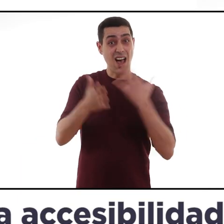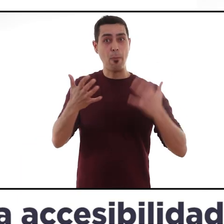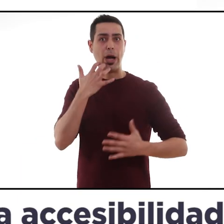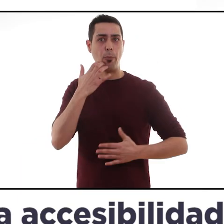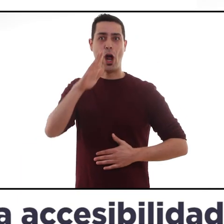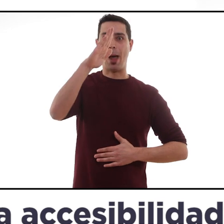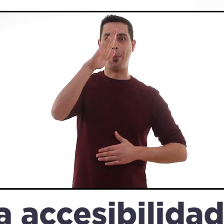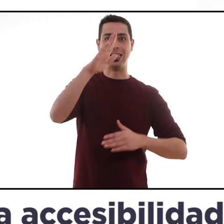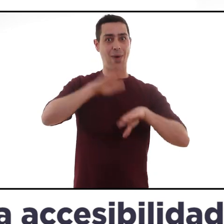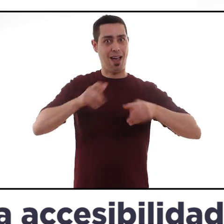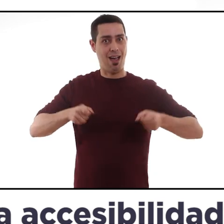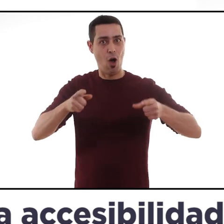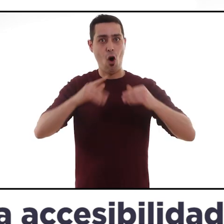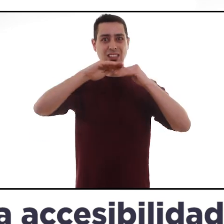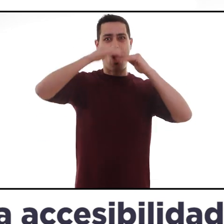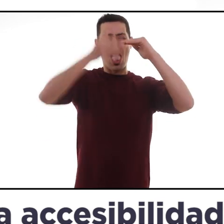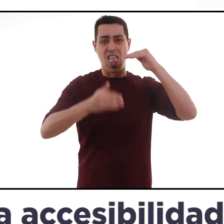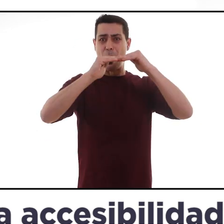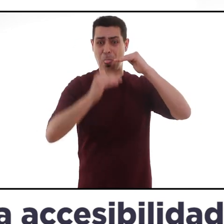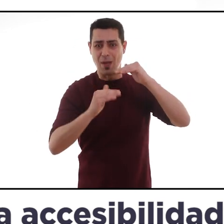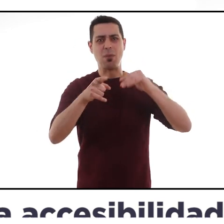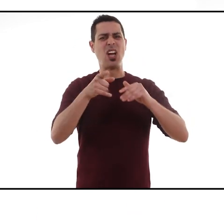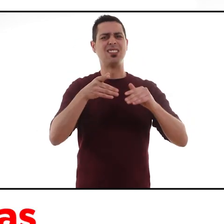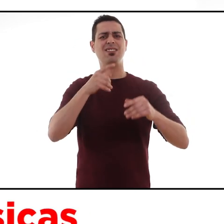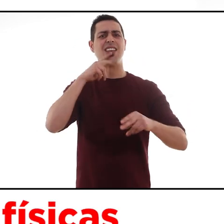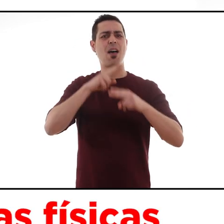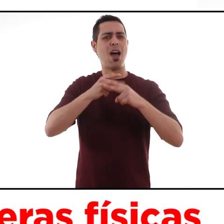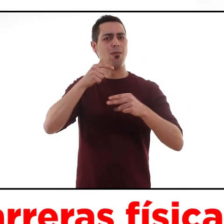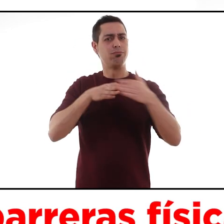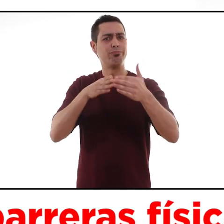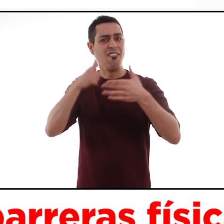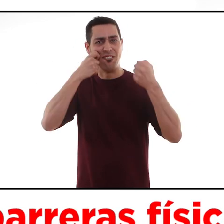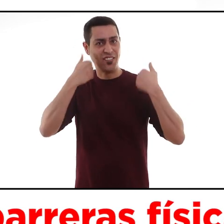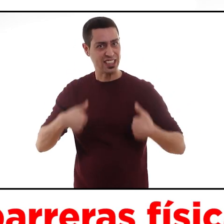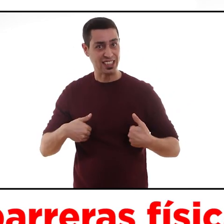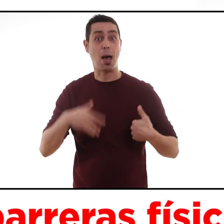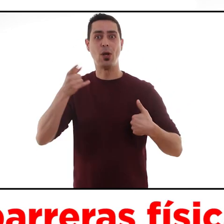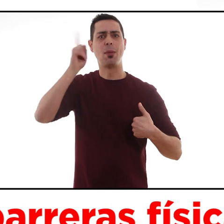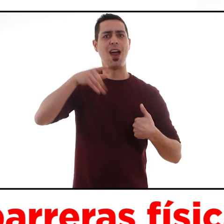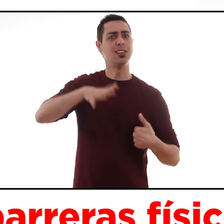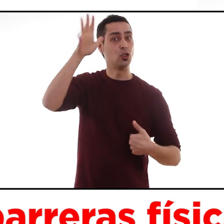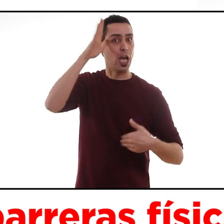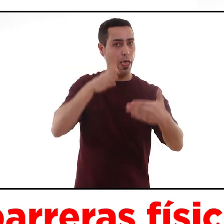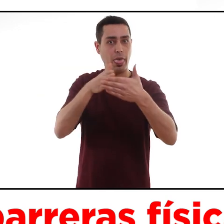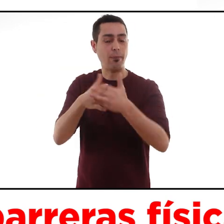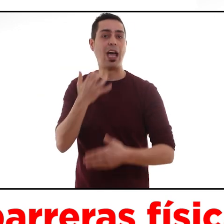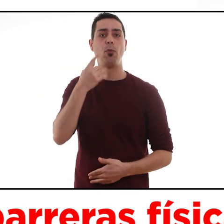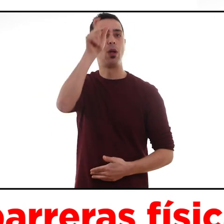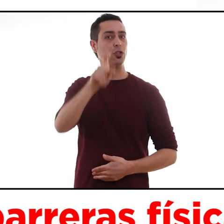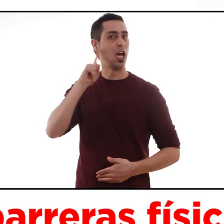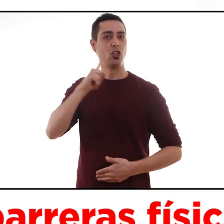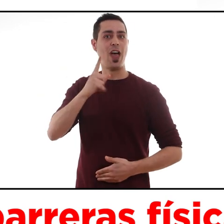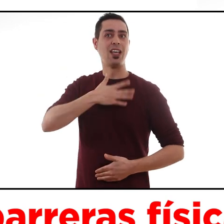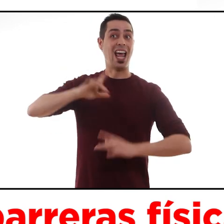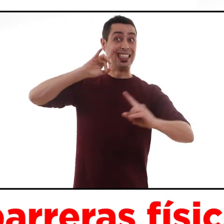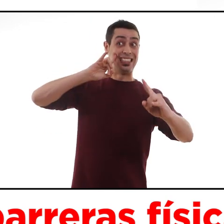tiene que ver con rampas o con rebajar escalones demasiado altos. Esos son solo barreras físicas, pero también existen barreras sensoriales. Por ejemplo, cuando una persona